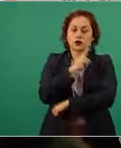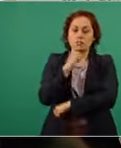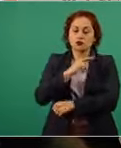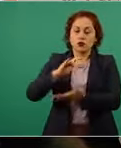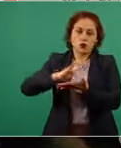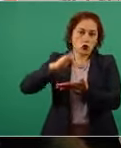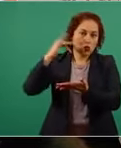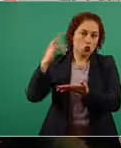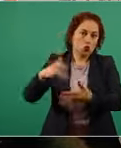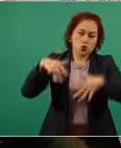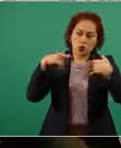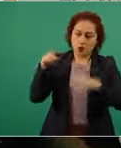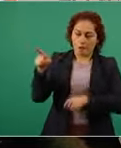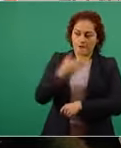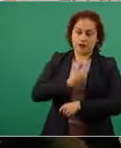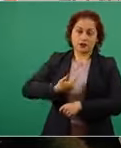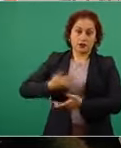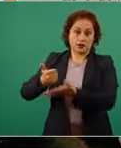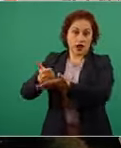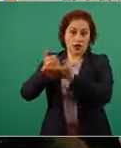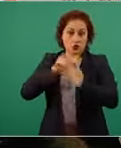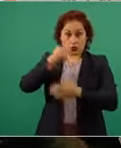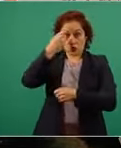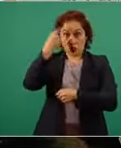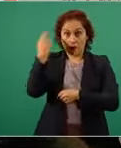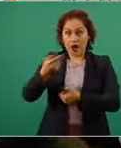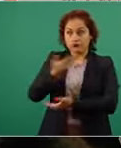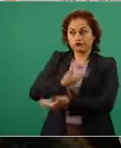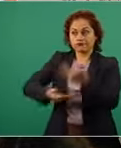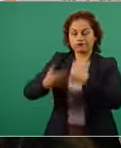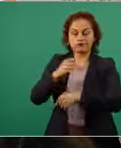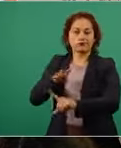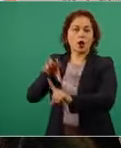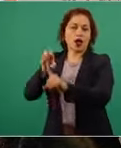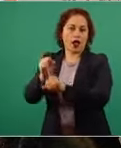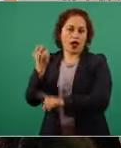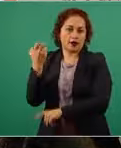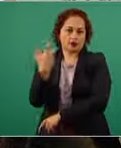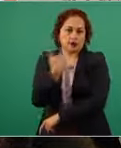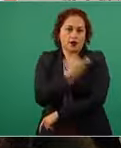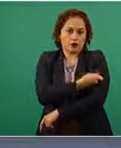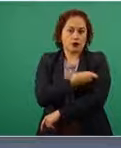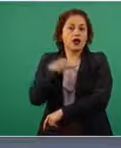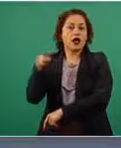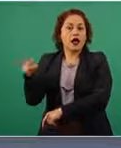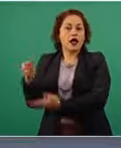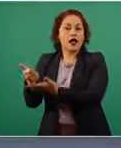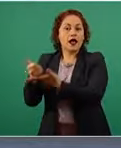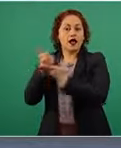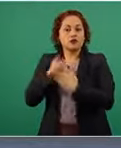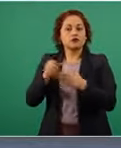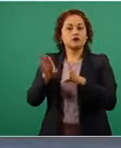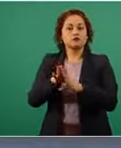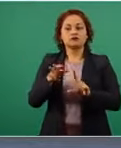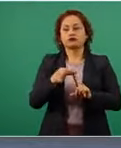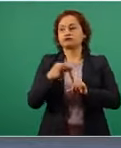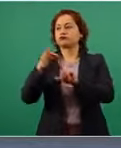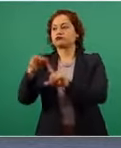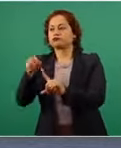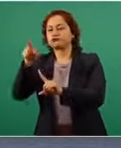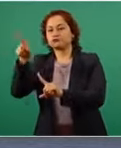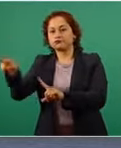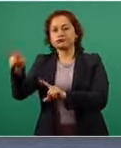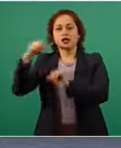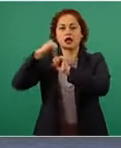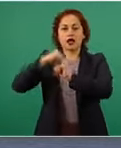nos ayudó a tener acceso a esta vacuna. Nos puso en contacto con las autoridades rusas y nos